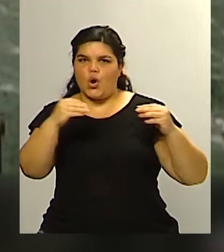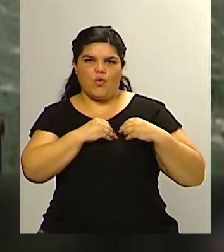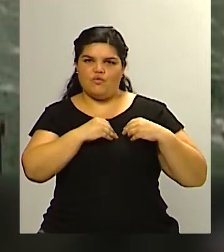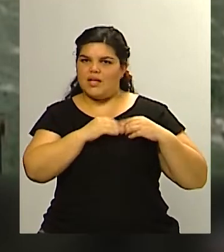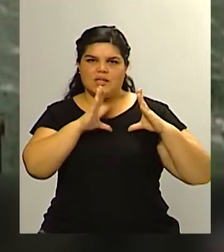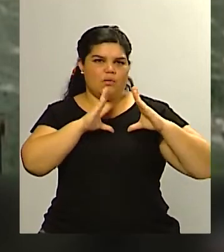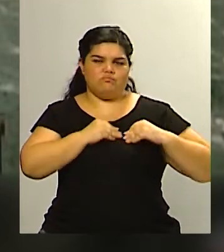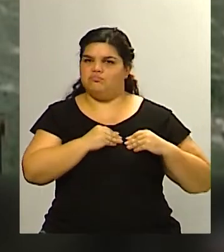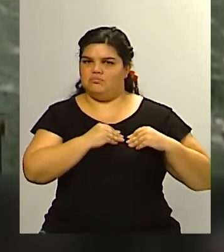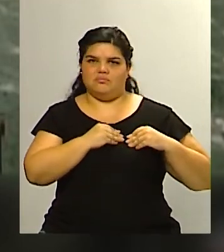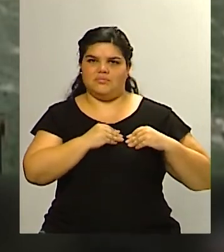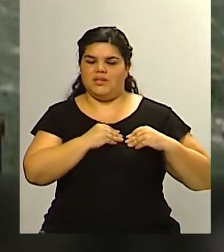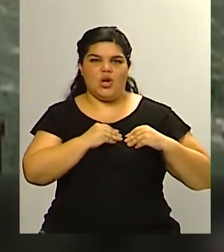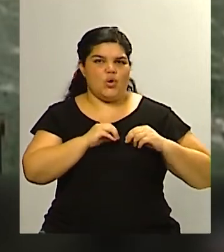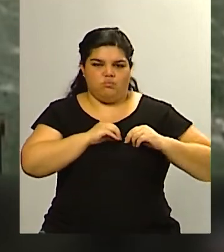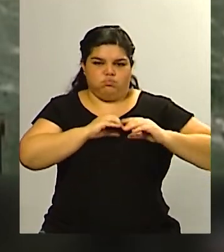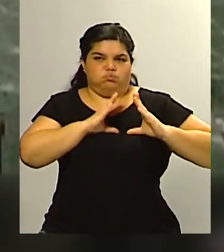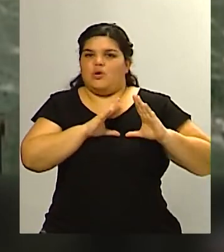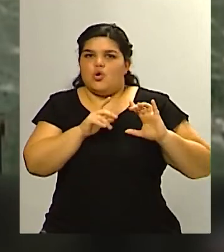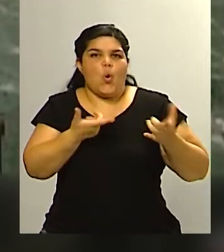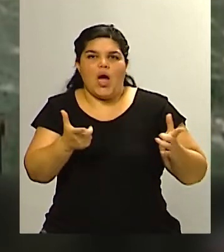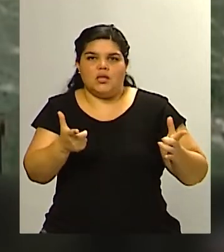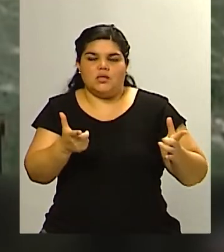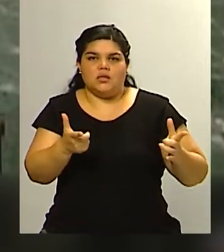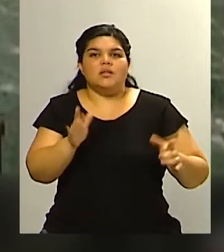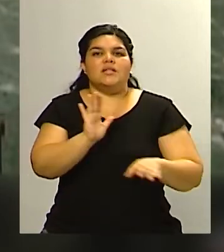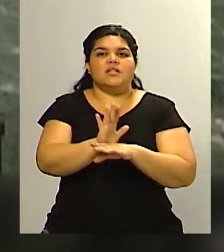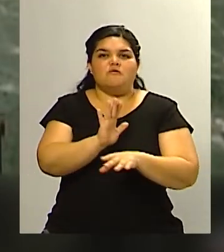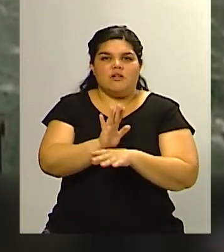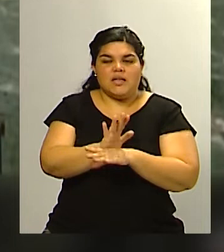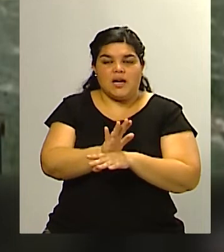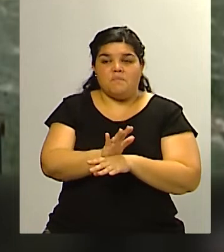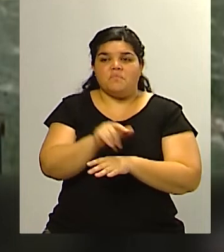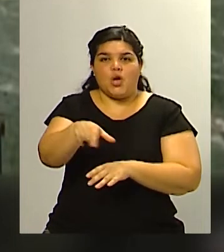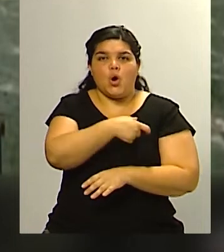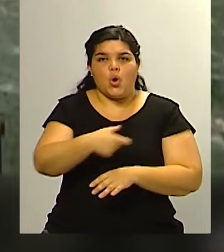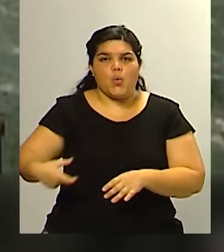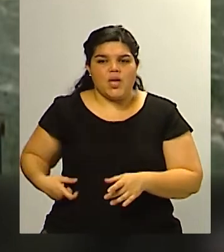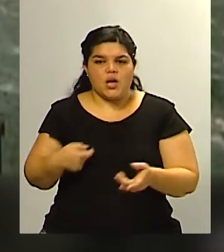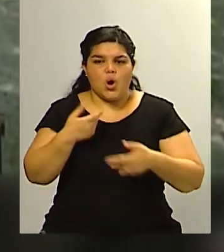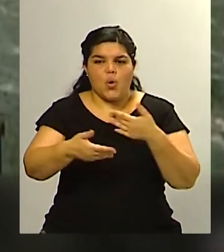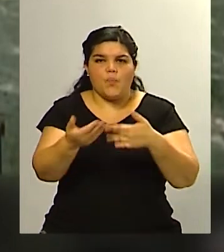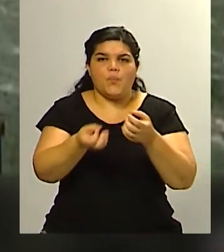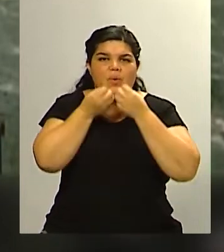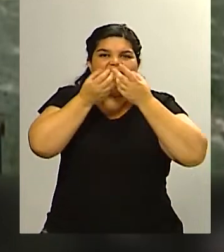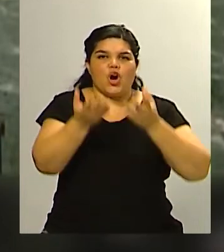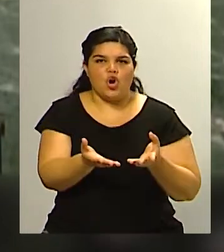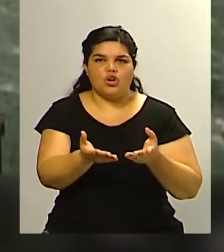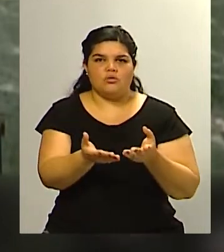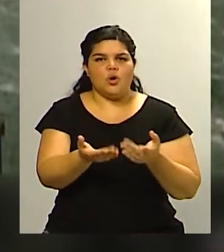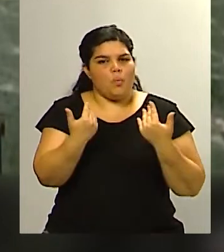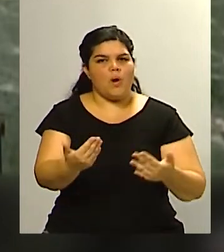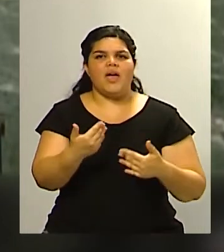sigue abierta y que sigue generando la idea de que el gobierno puede mejorar puede mejorar la economía pero la credibilidad